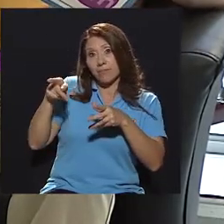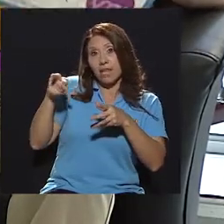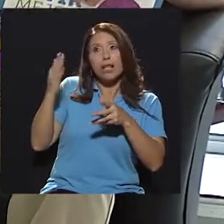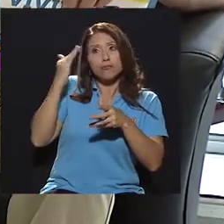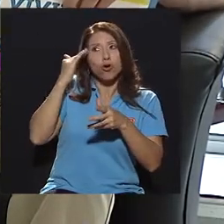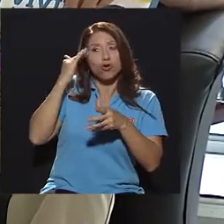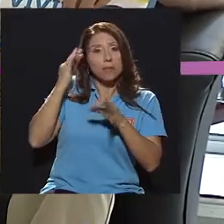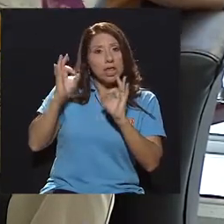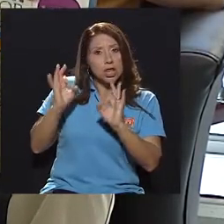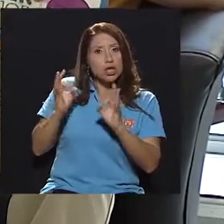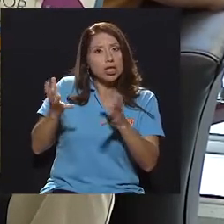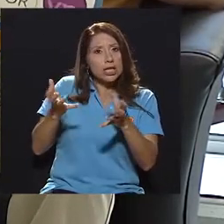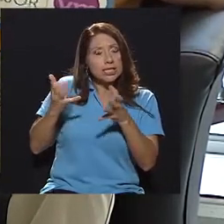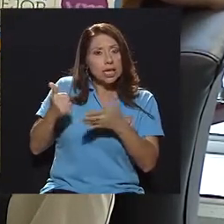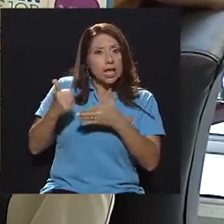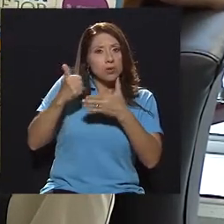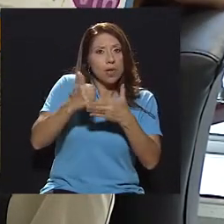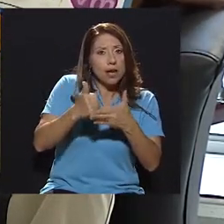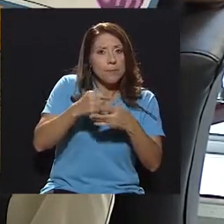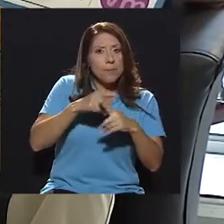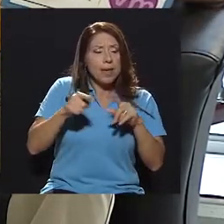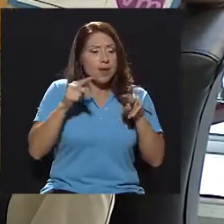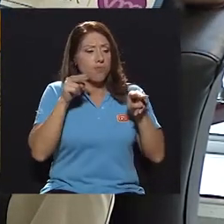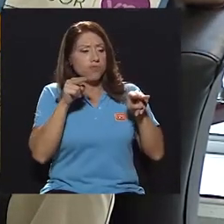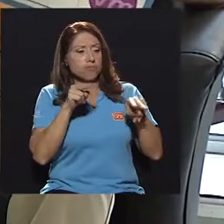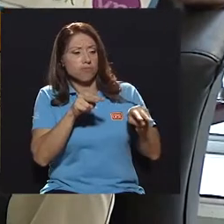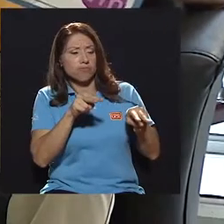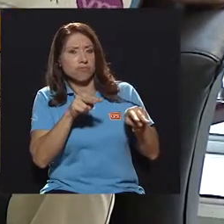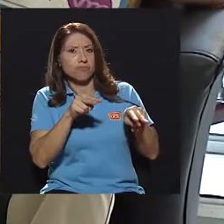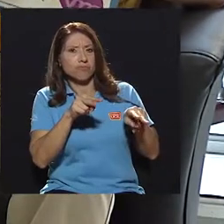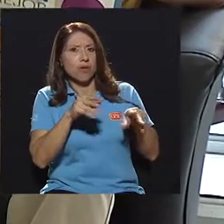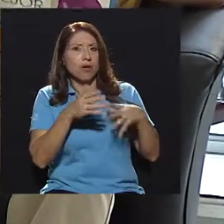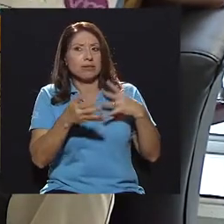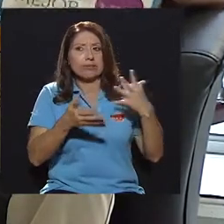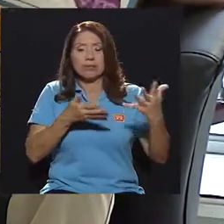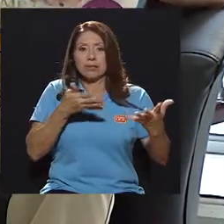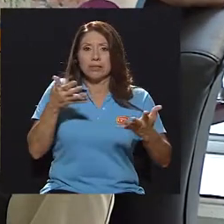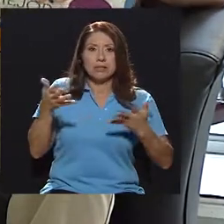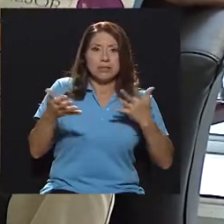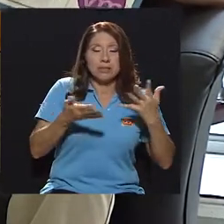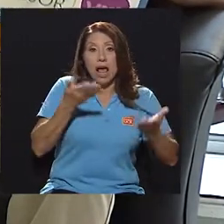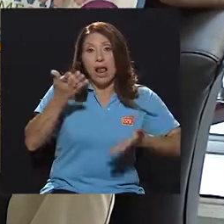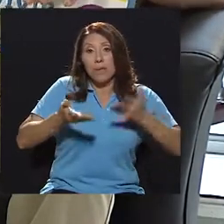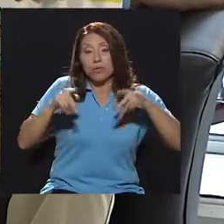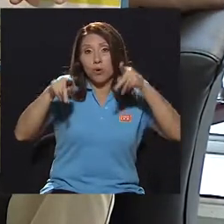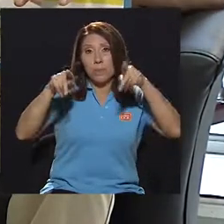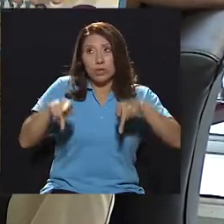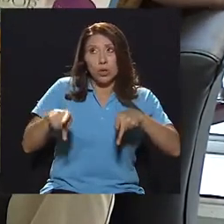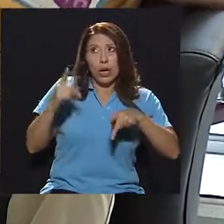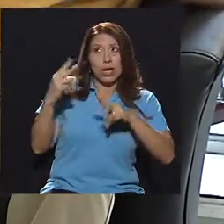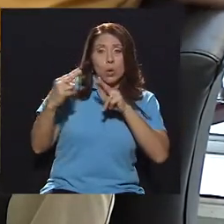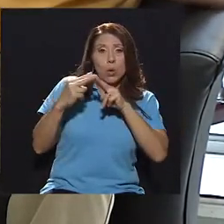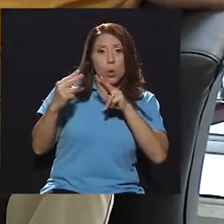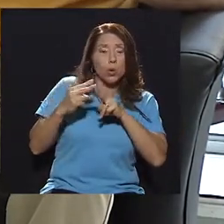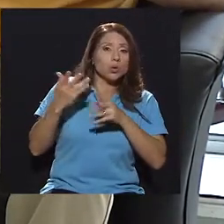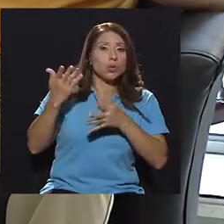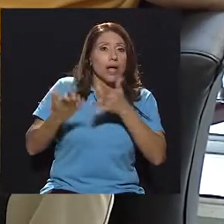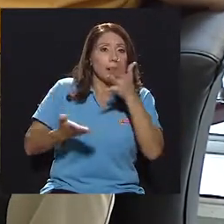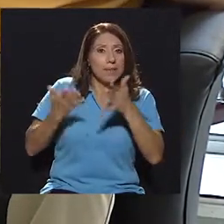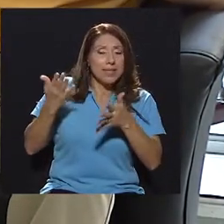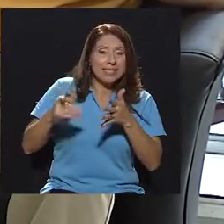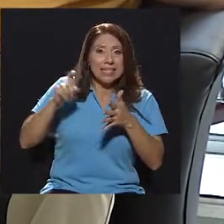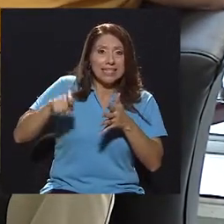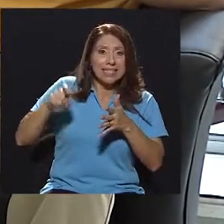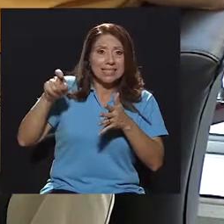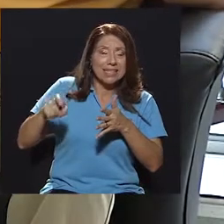intención, tuviera los conocimientos, pero donde a un extraño tenía que acercarse para darle esa respiración o si había tenido